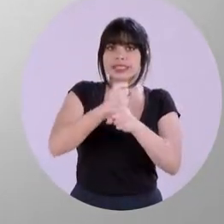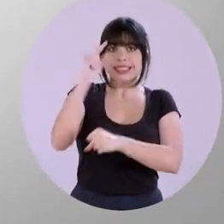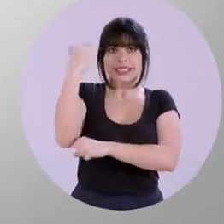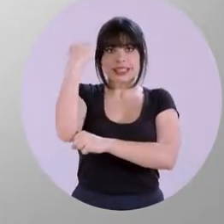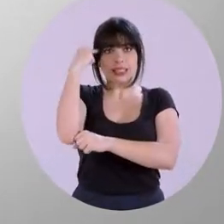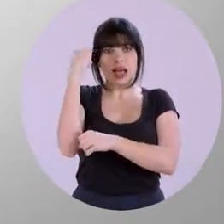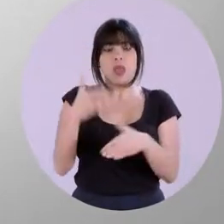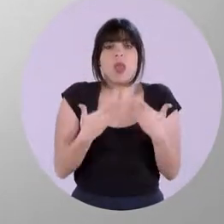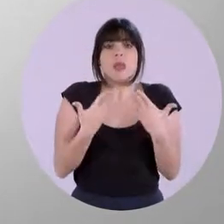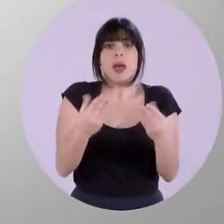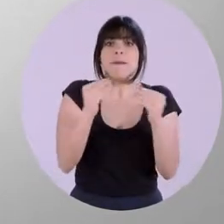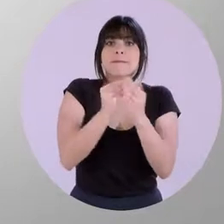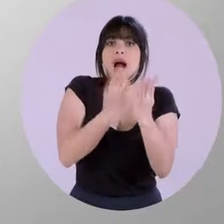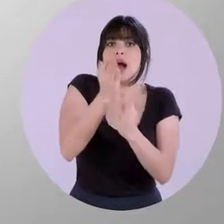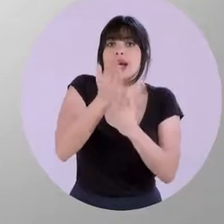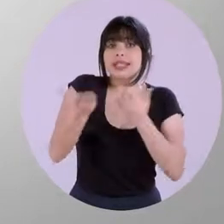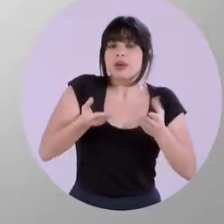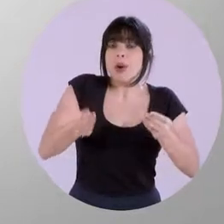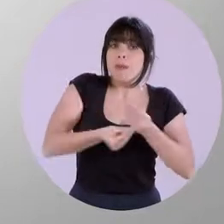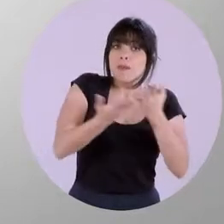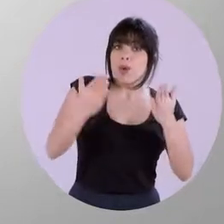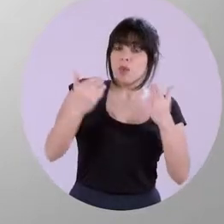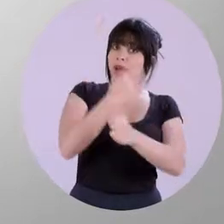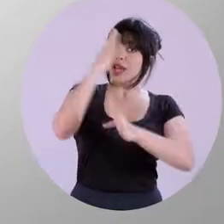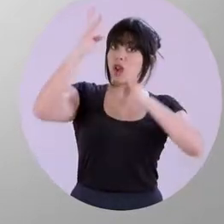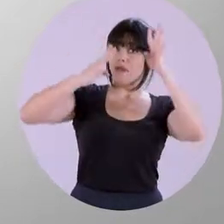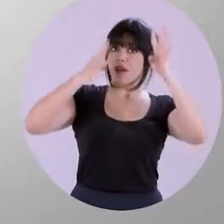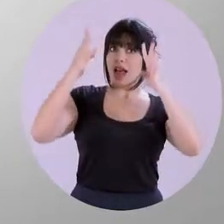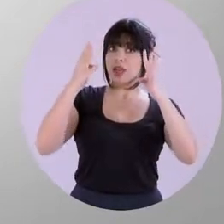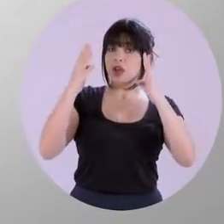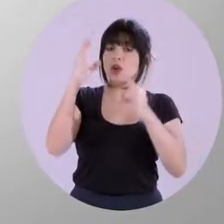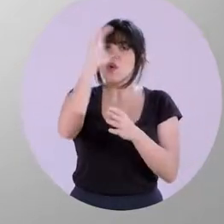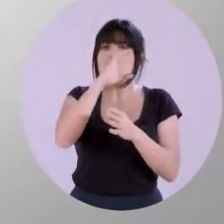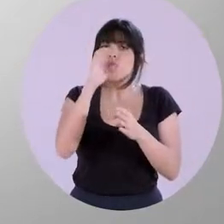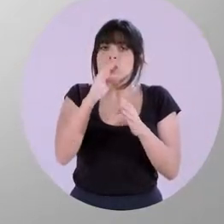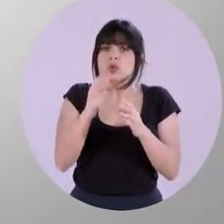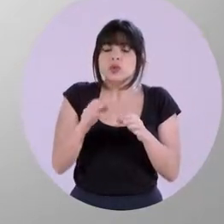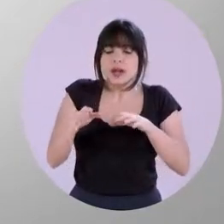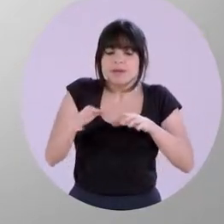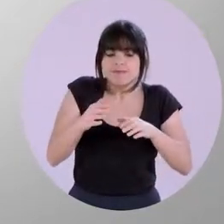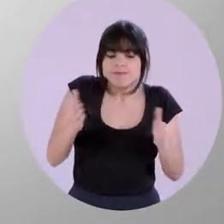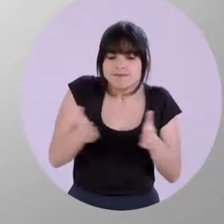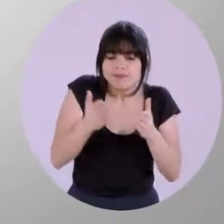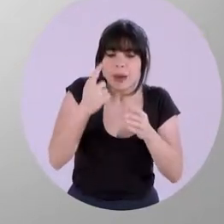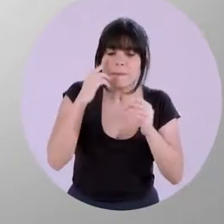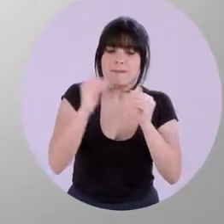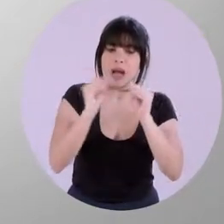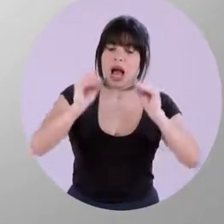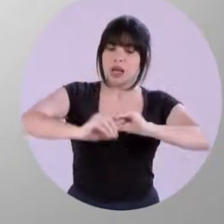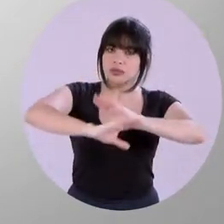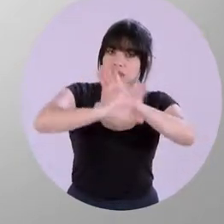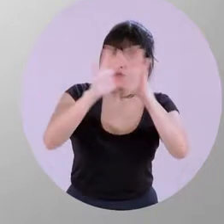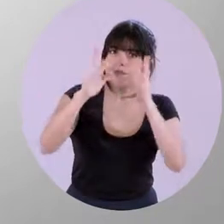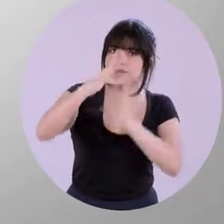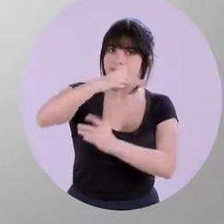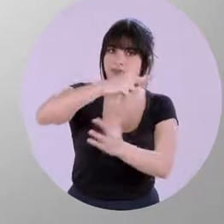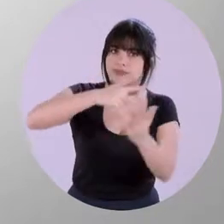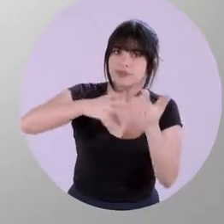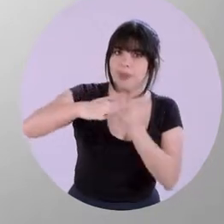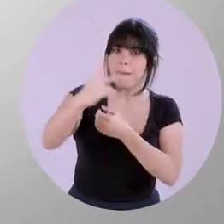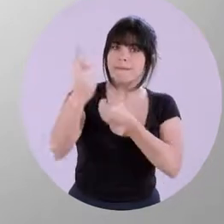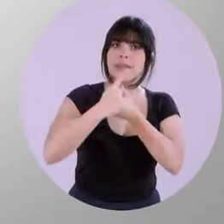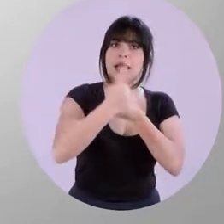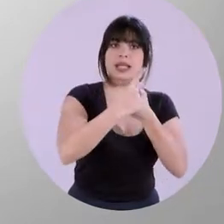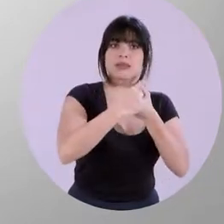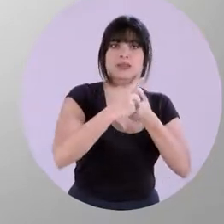y brindar acceso a servicios públicos innovadores, se vislumbran acciones para promover la transparencia, la interacción y